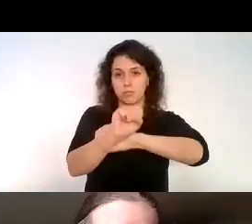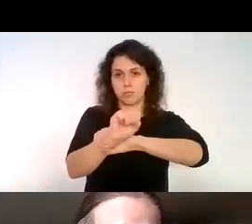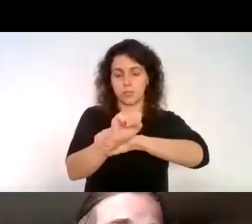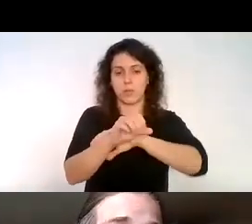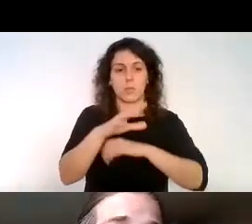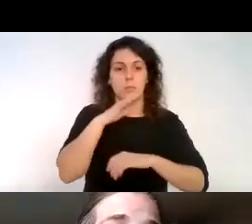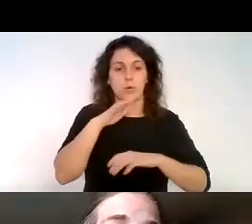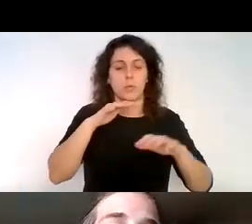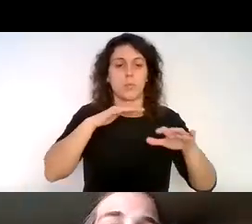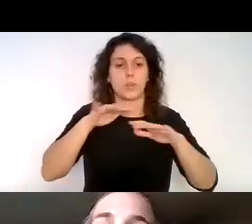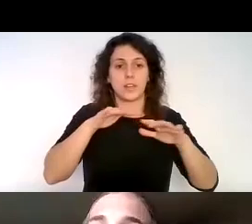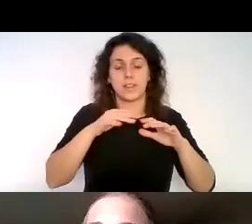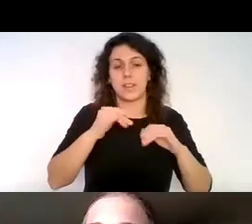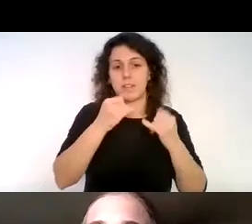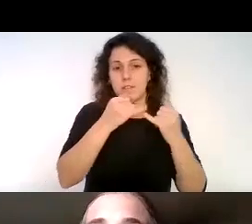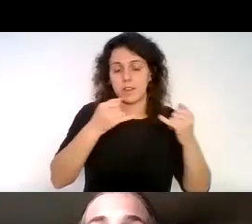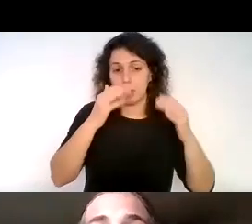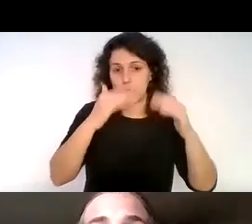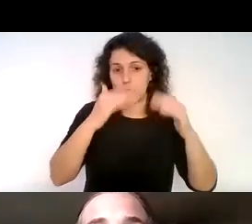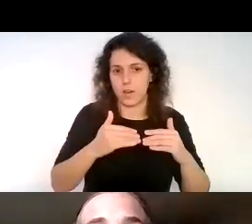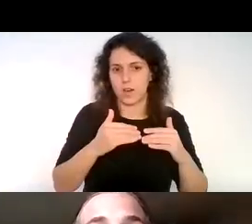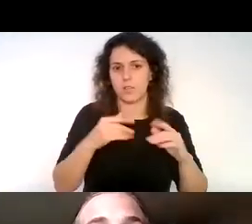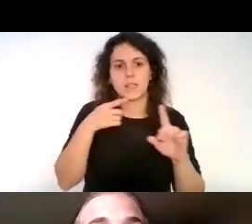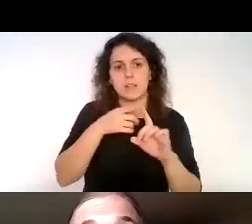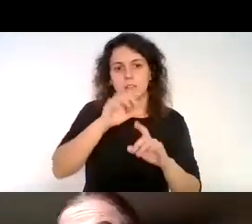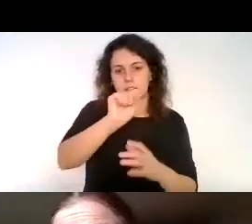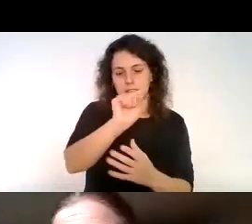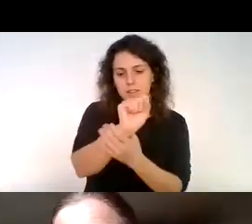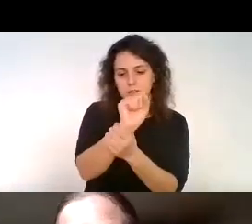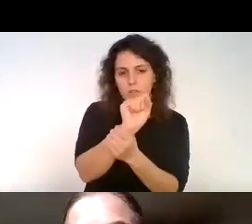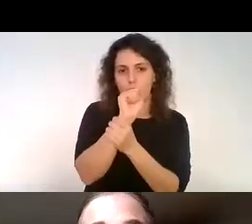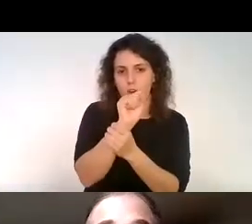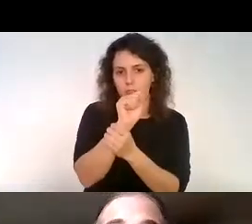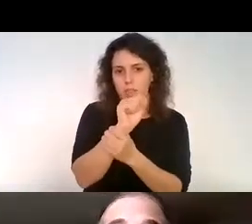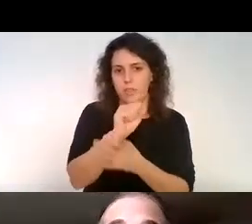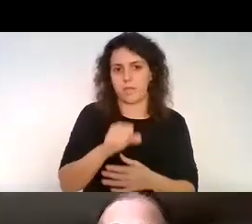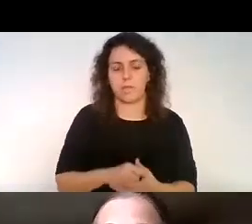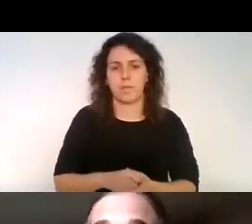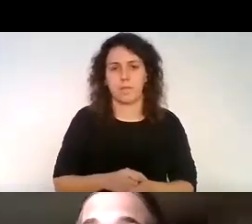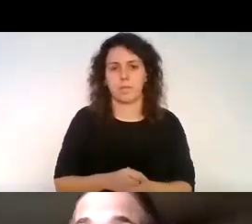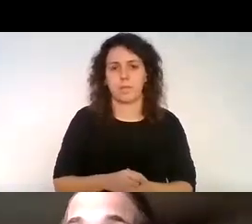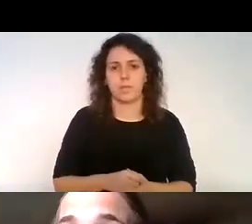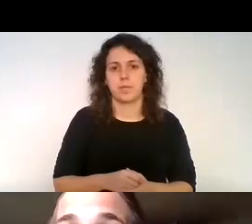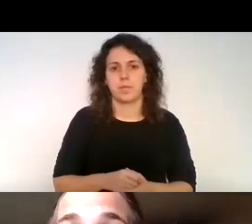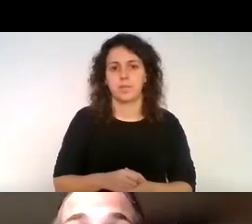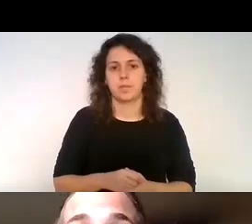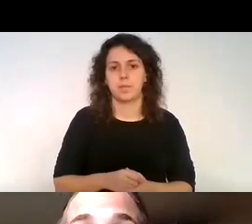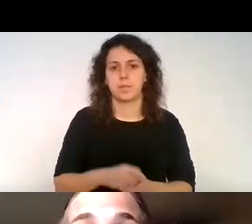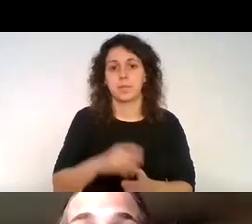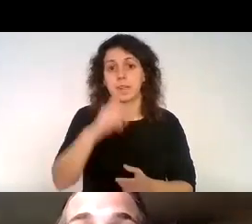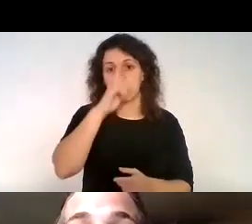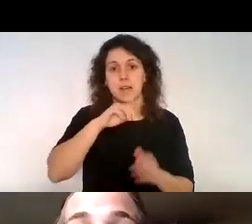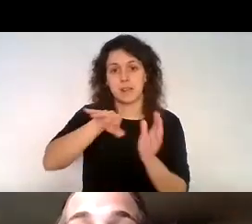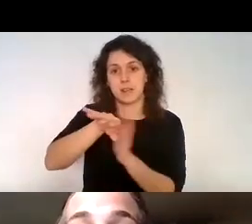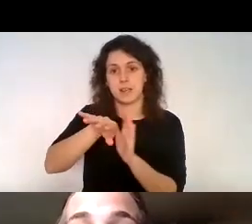para afirmar bien el remo puedo afirmarla a la muñeca en la imagen derecha